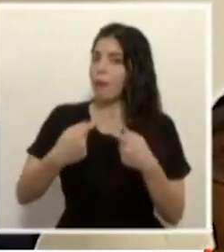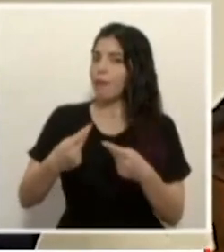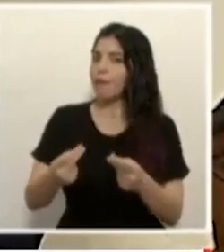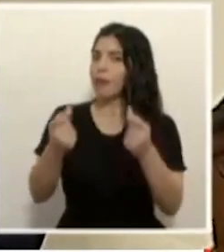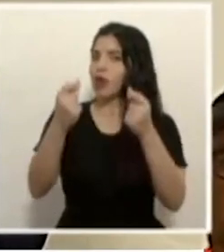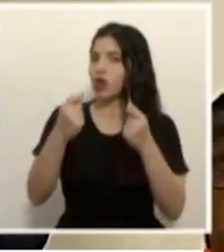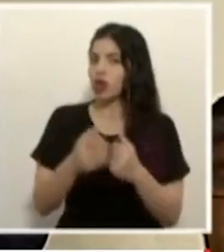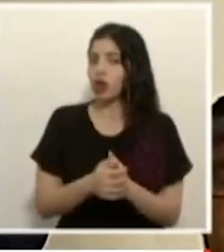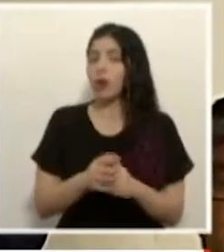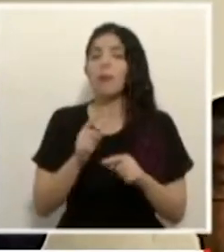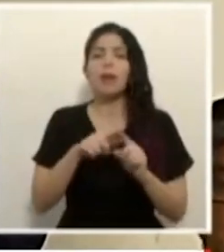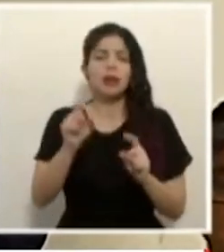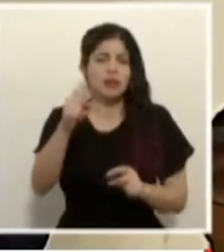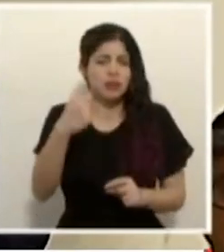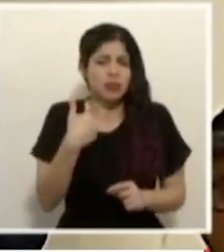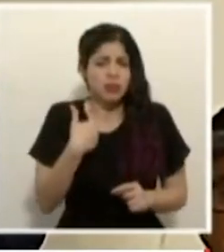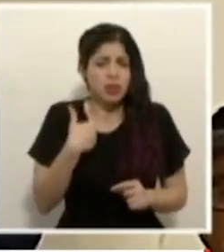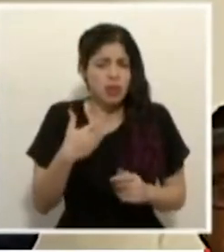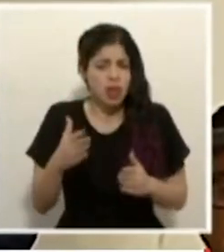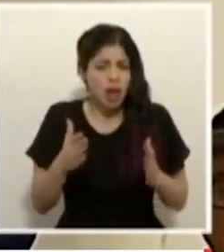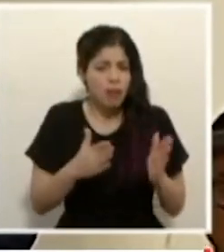sí hay una ruta.